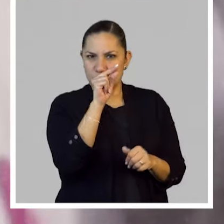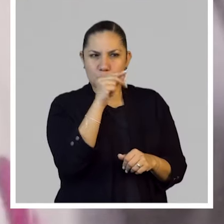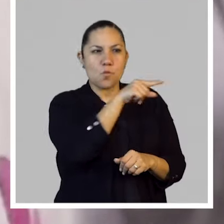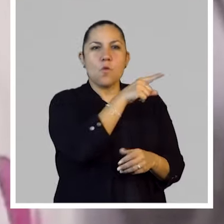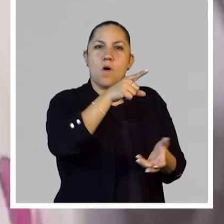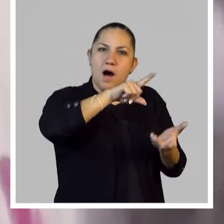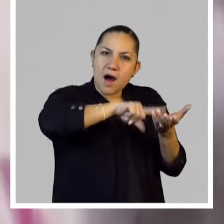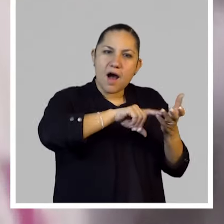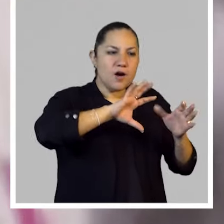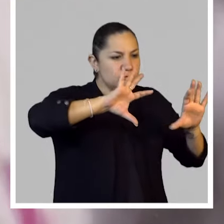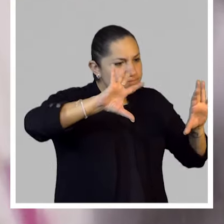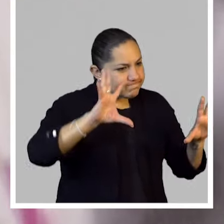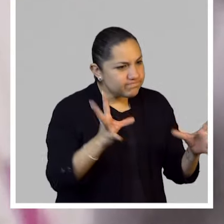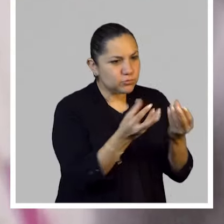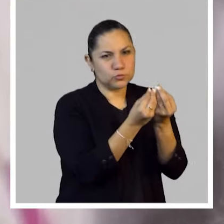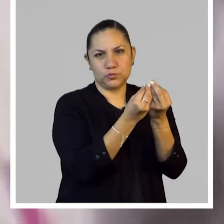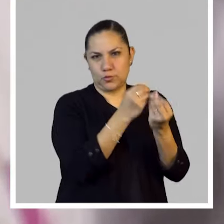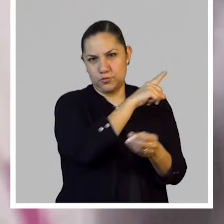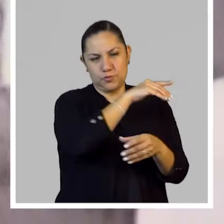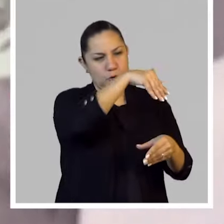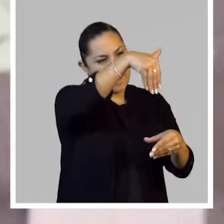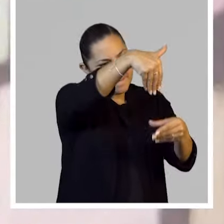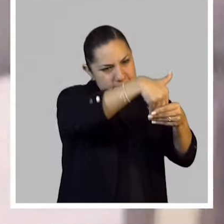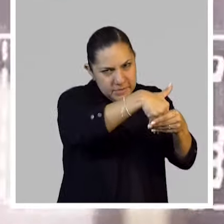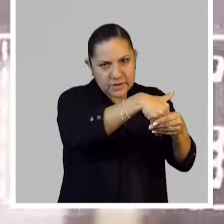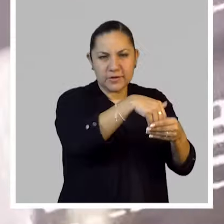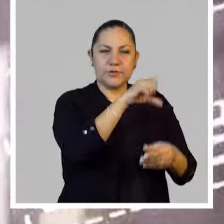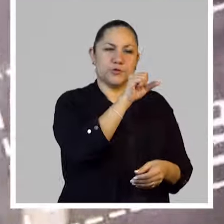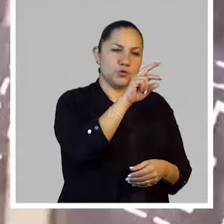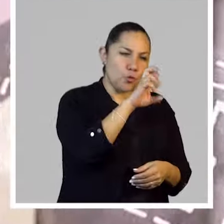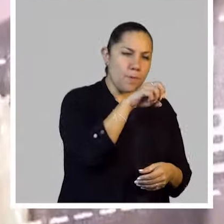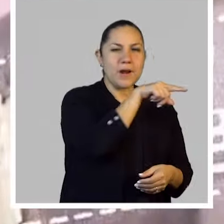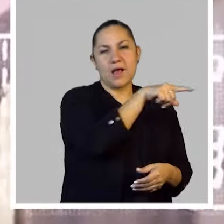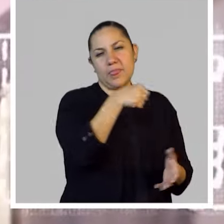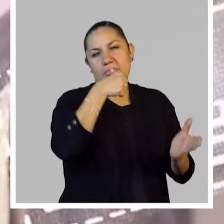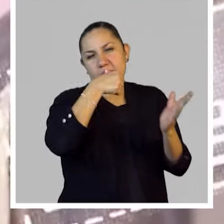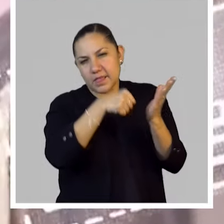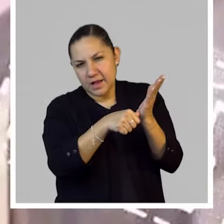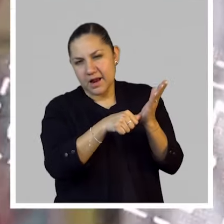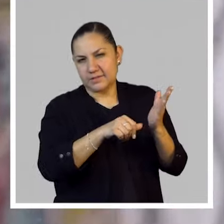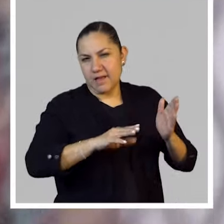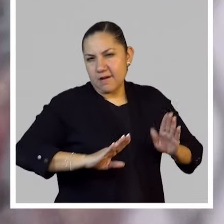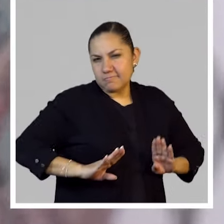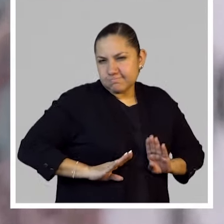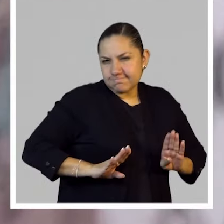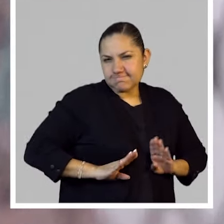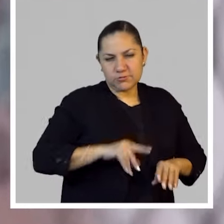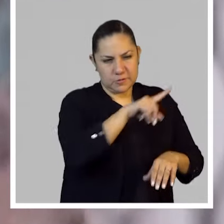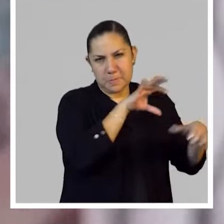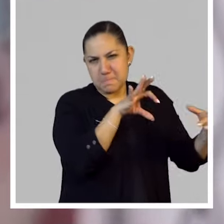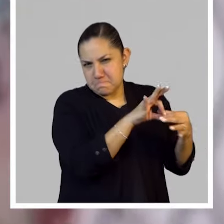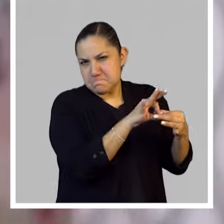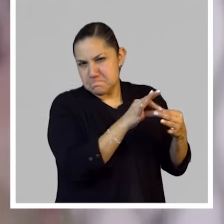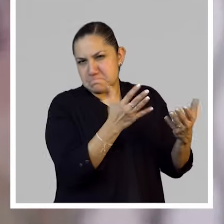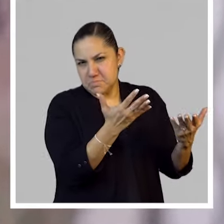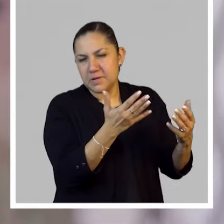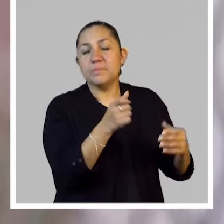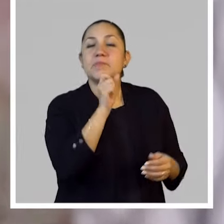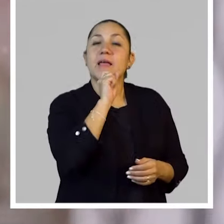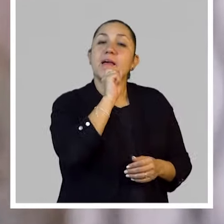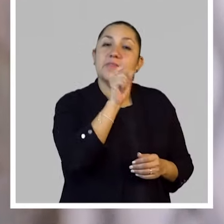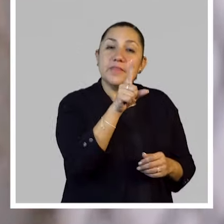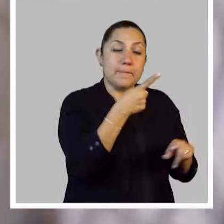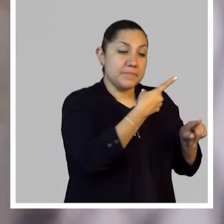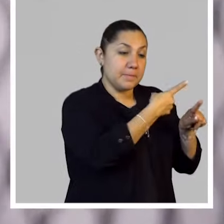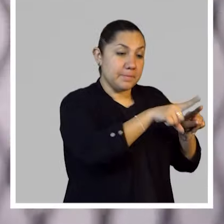forma directa al sistema postal. Pero también existían otros materiales que posibilitaron